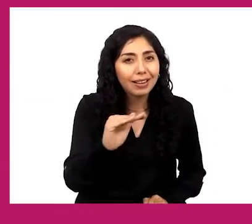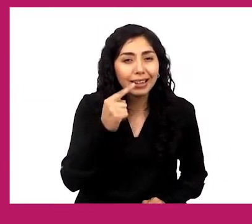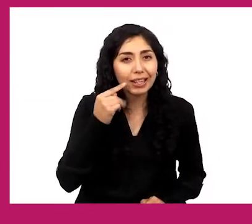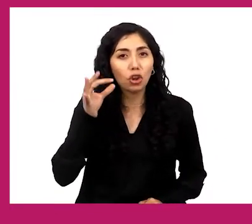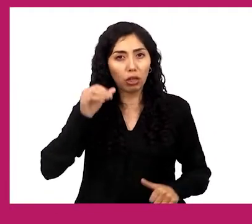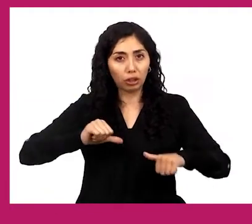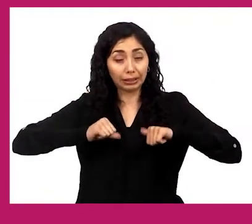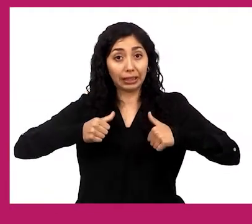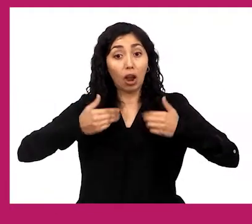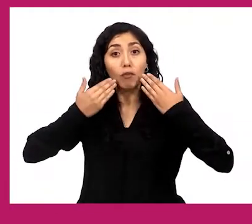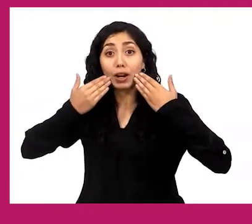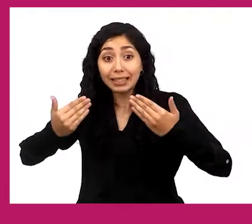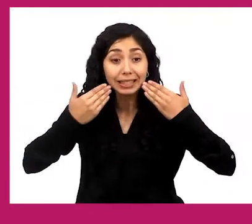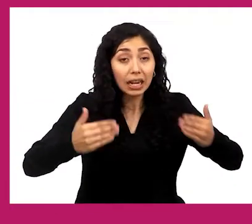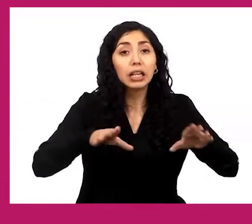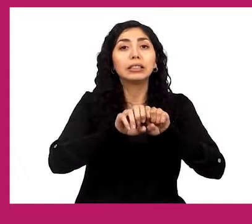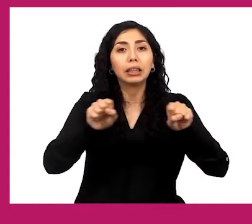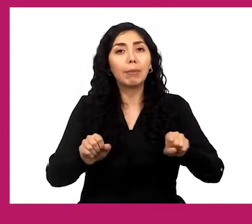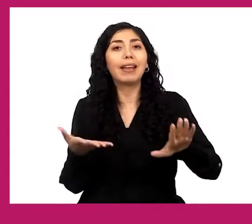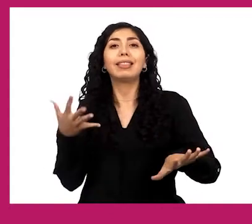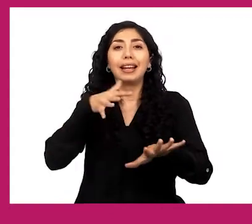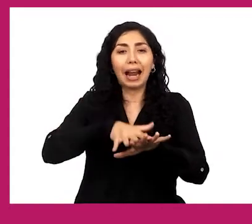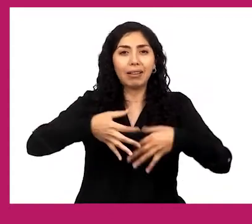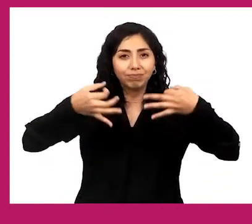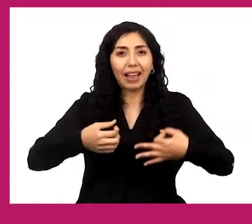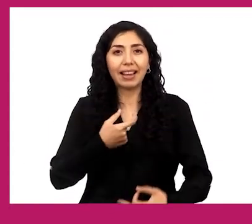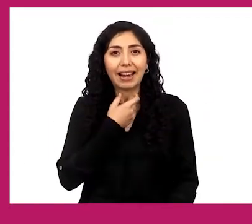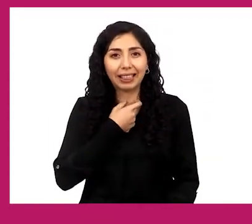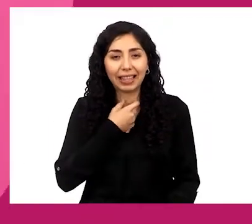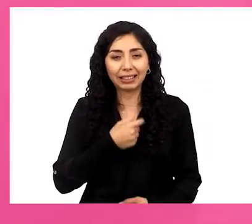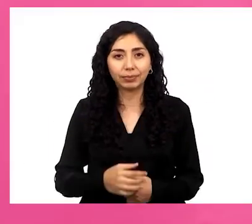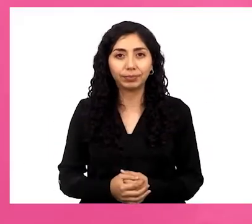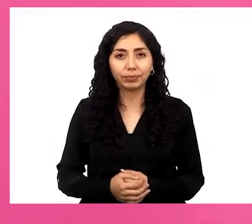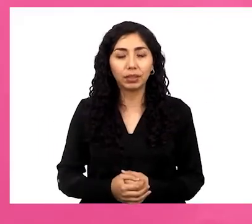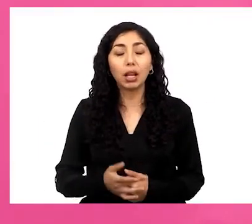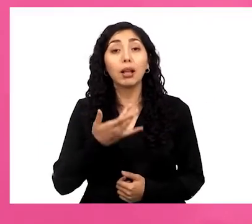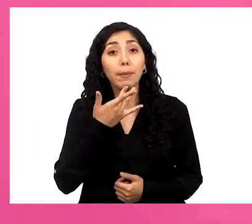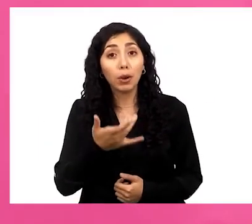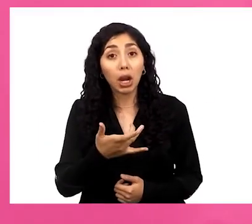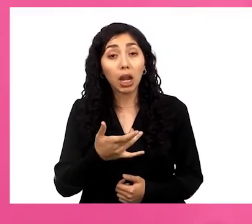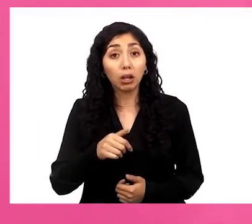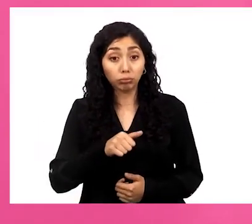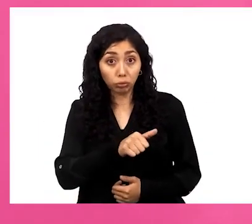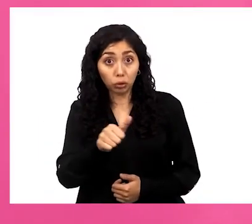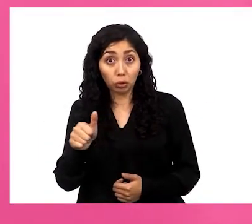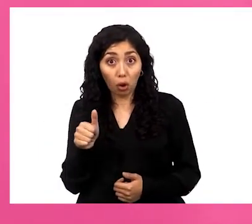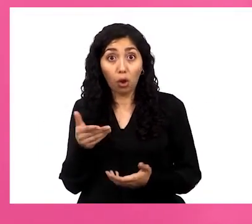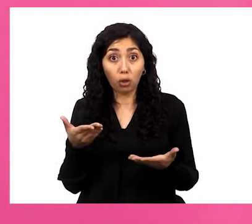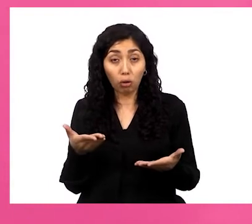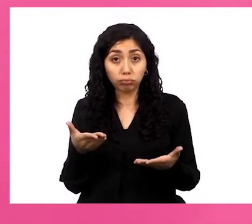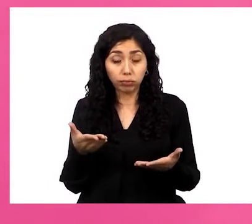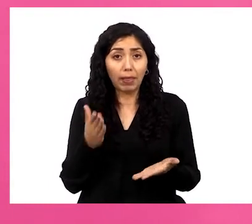los niños, niñas y adolescentes y ofrecerles un sistema integral de garantías. Porque todos somos